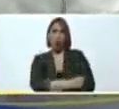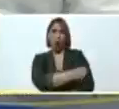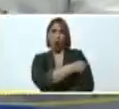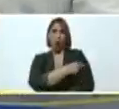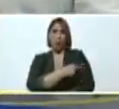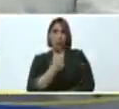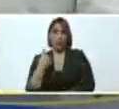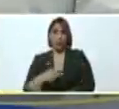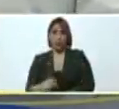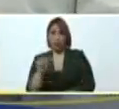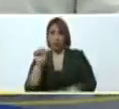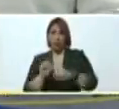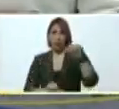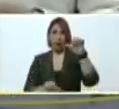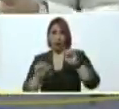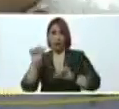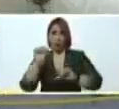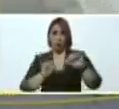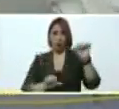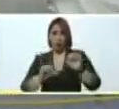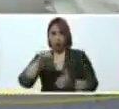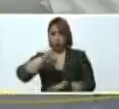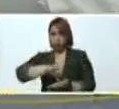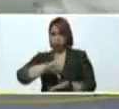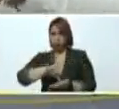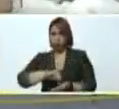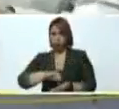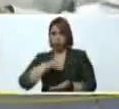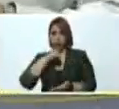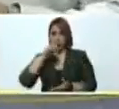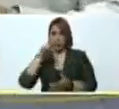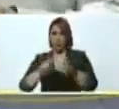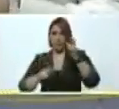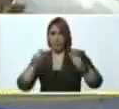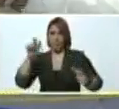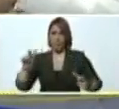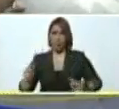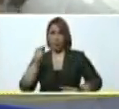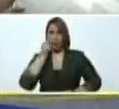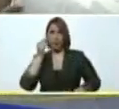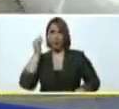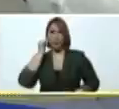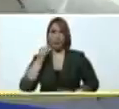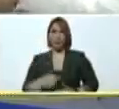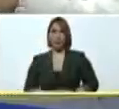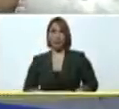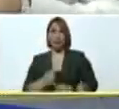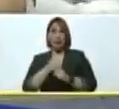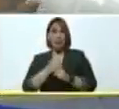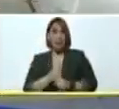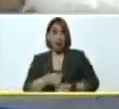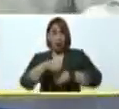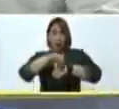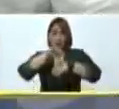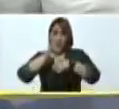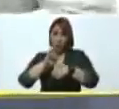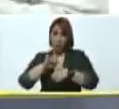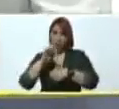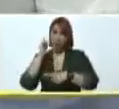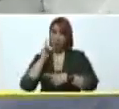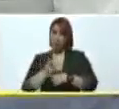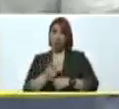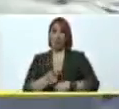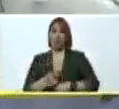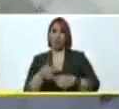ya tiene este laboratorio, para aquellos venezolanos y venezolanas que están esperando su operación. Vamos a